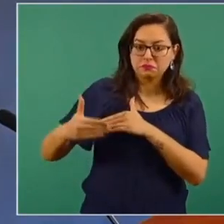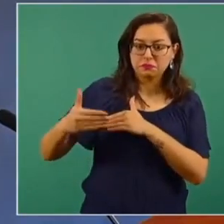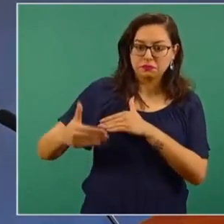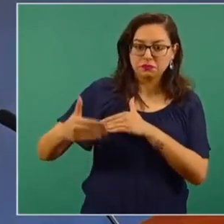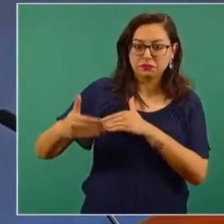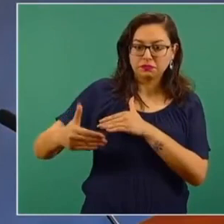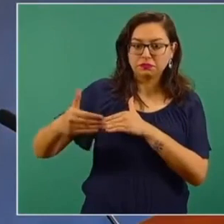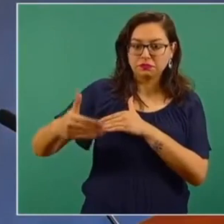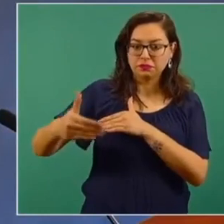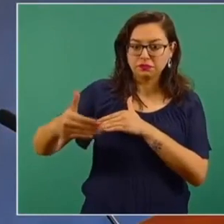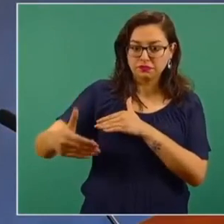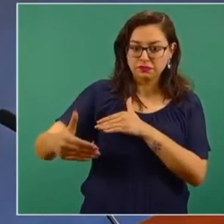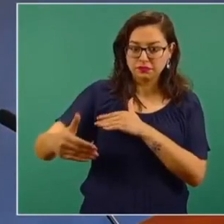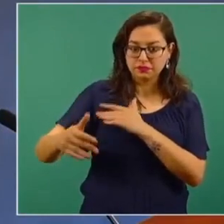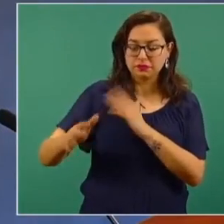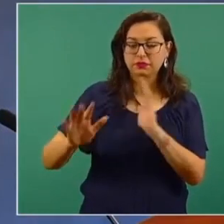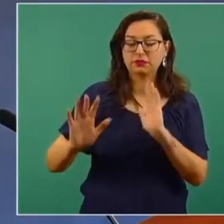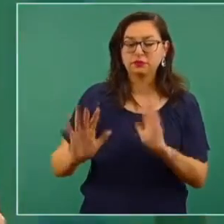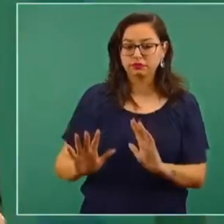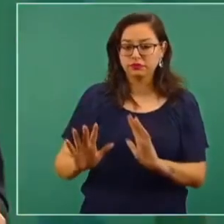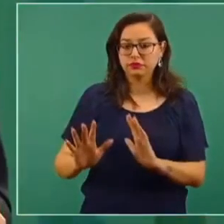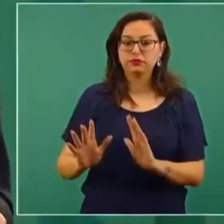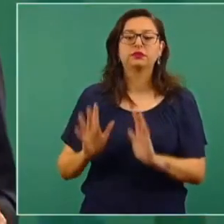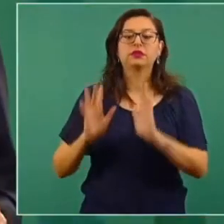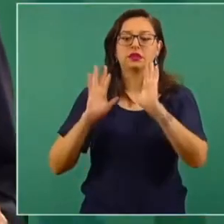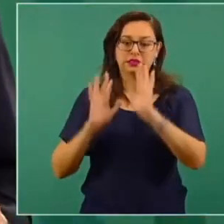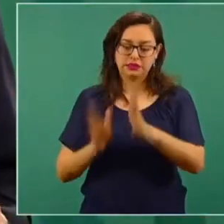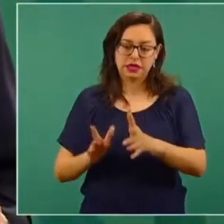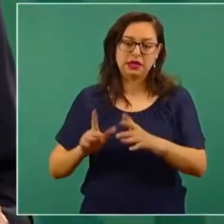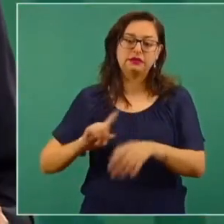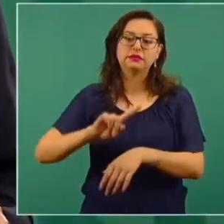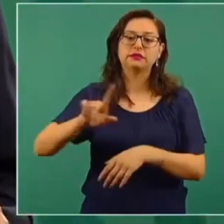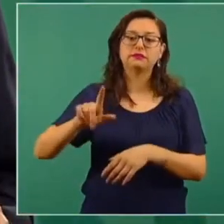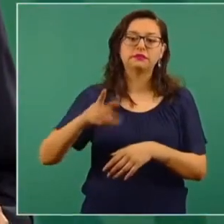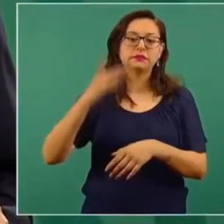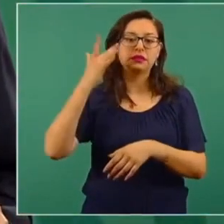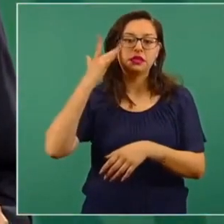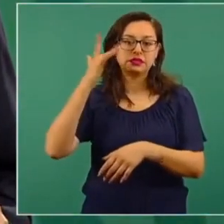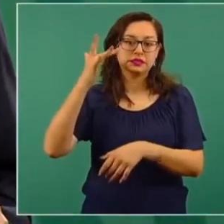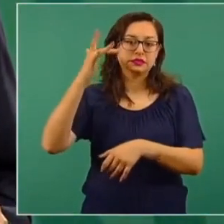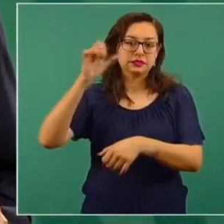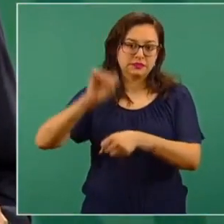para iniciar regresando Semana Santa